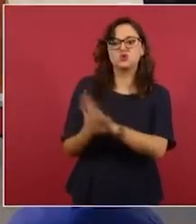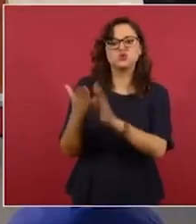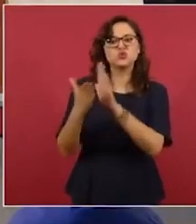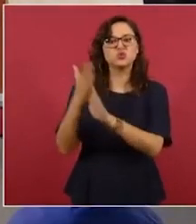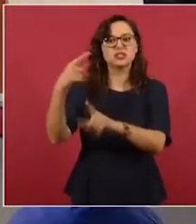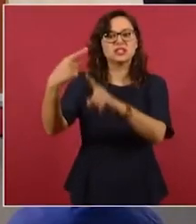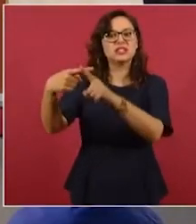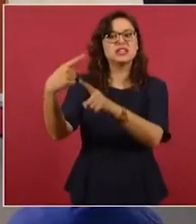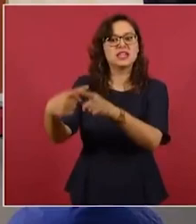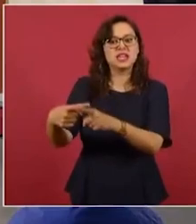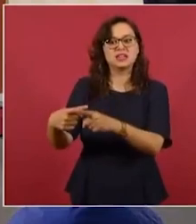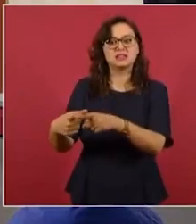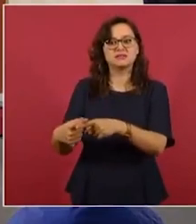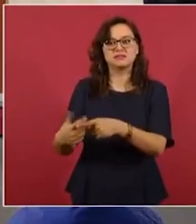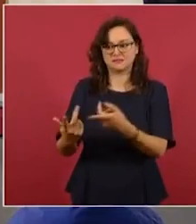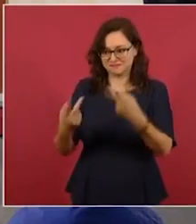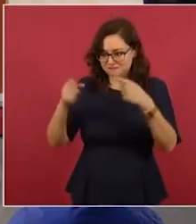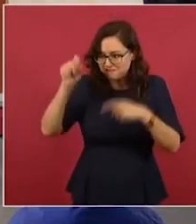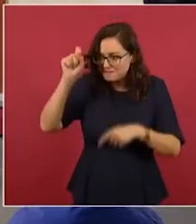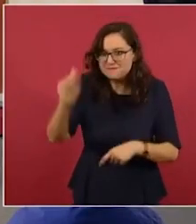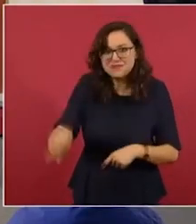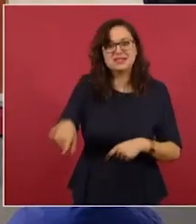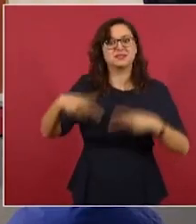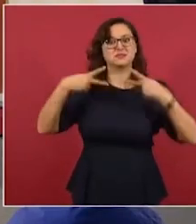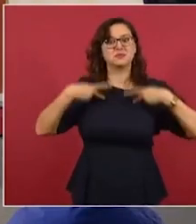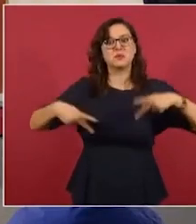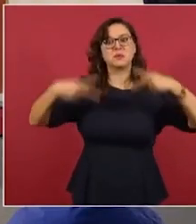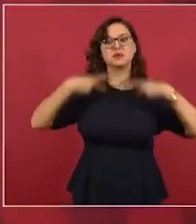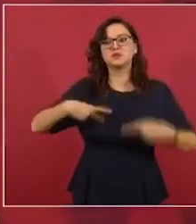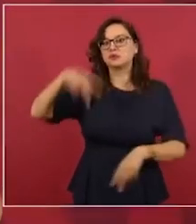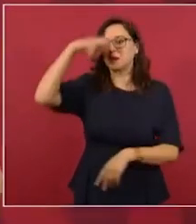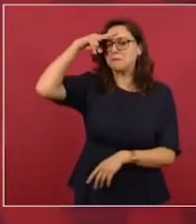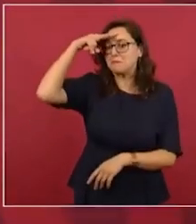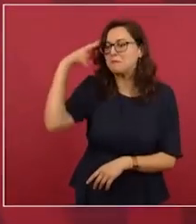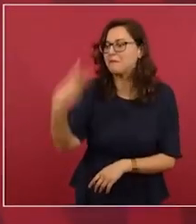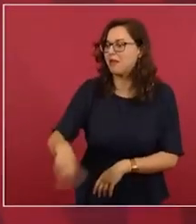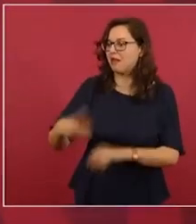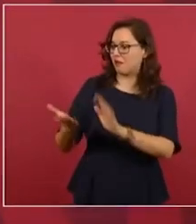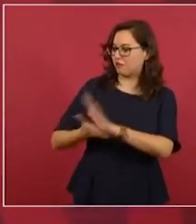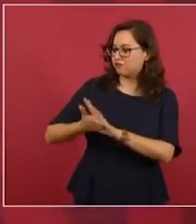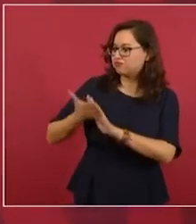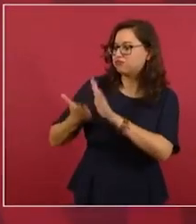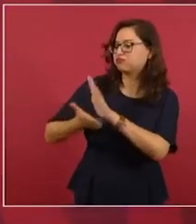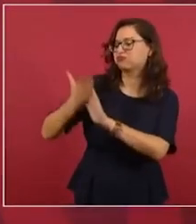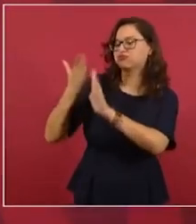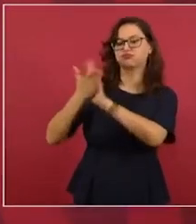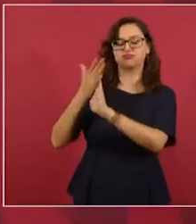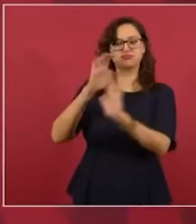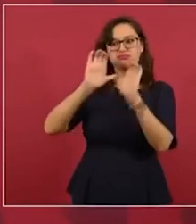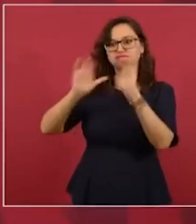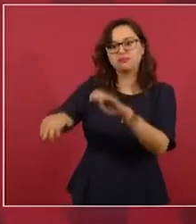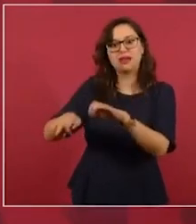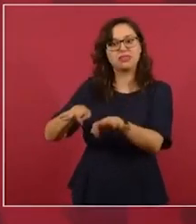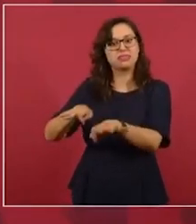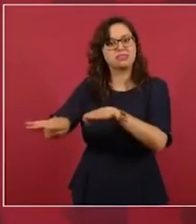Hay países que presumen